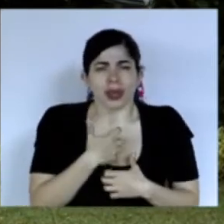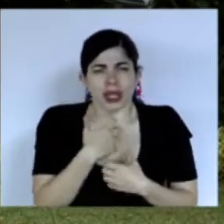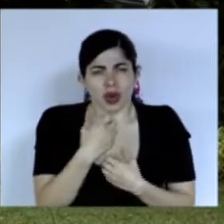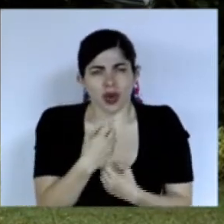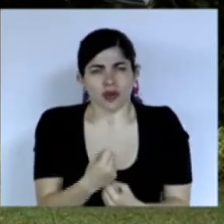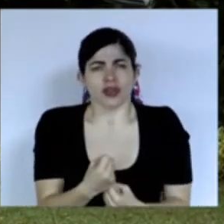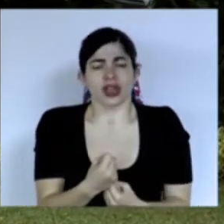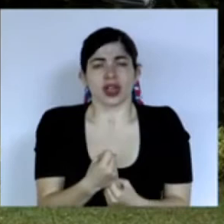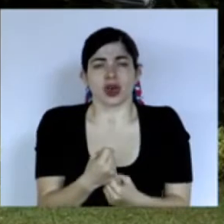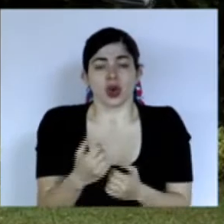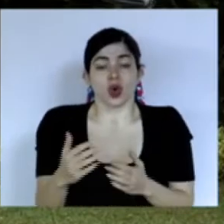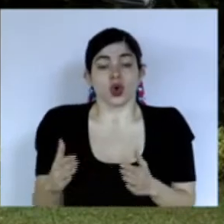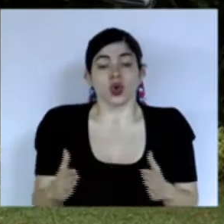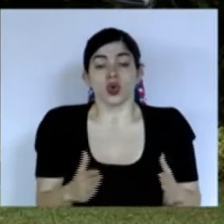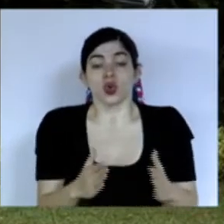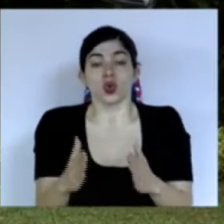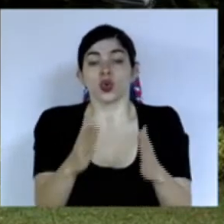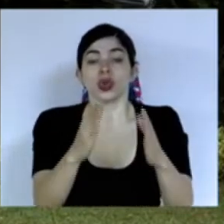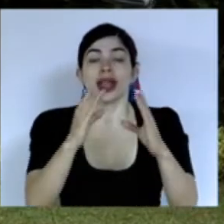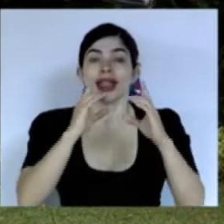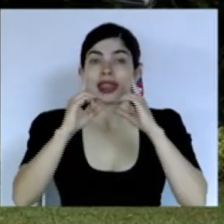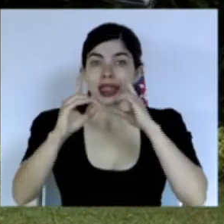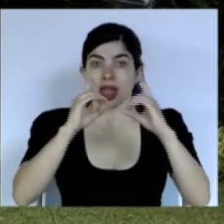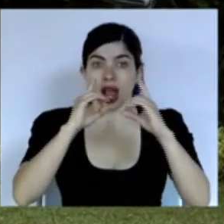que la ruta del diálogo